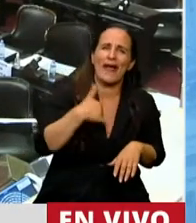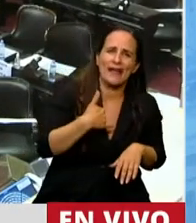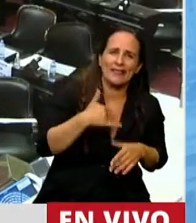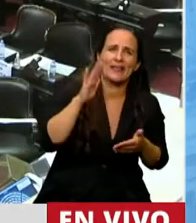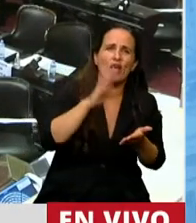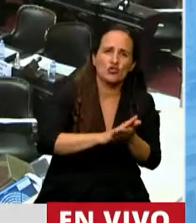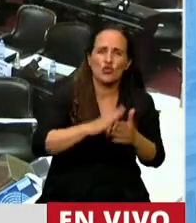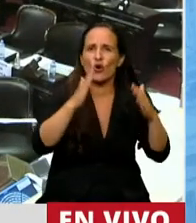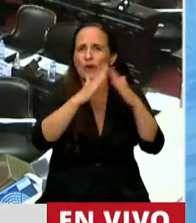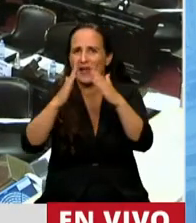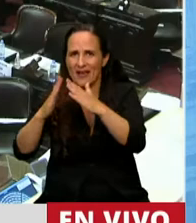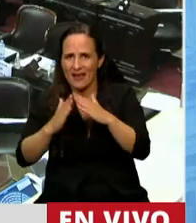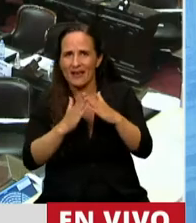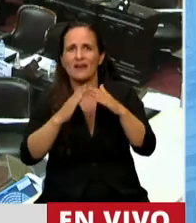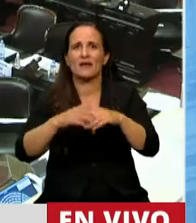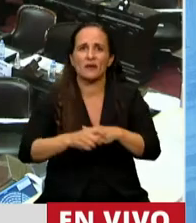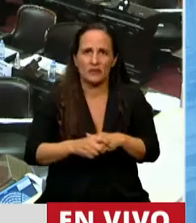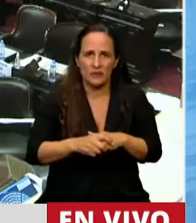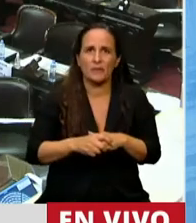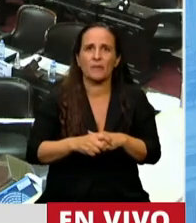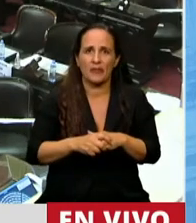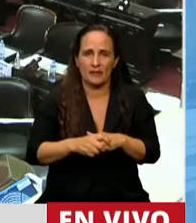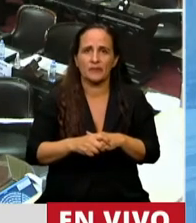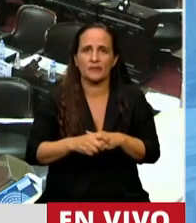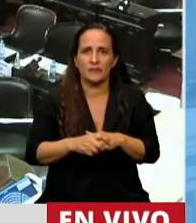viviendas faltan, se dio un número de 7 millones, 3 millones y medio, etc.